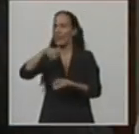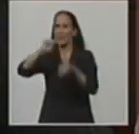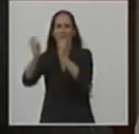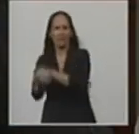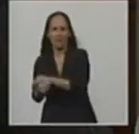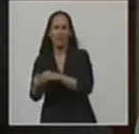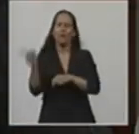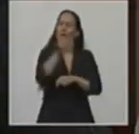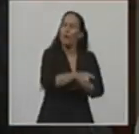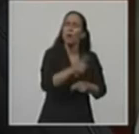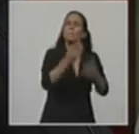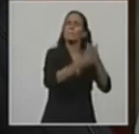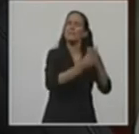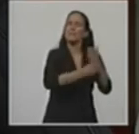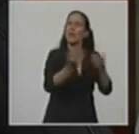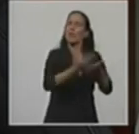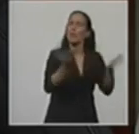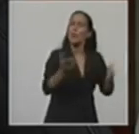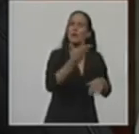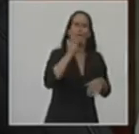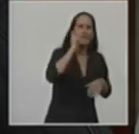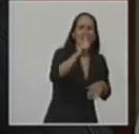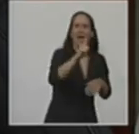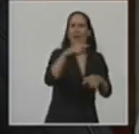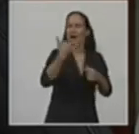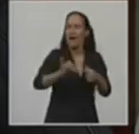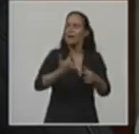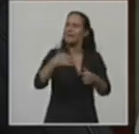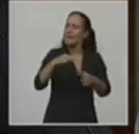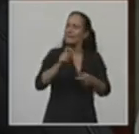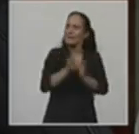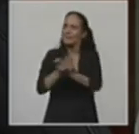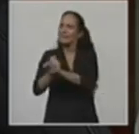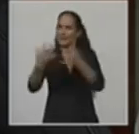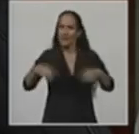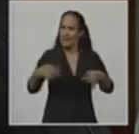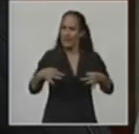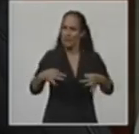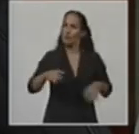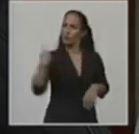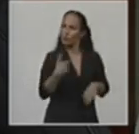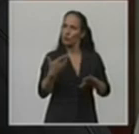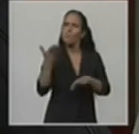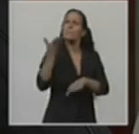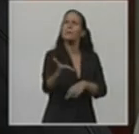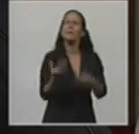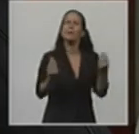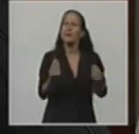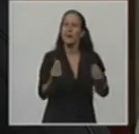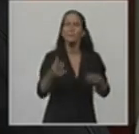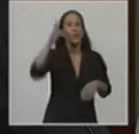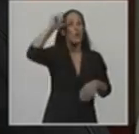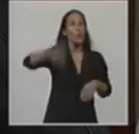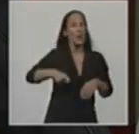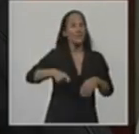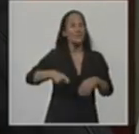Público Fiscal, de la Defensa Pública y del Poder Judicial. También les pido que avancemos en la designación de los jueces de